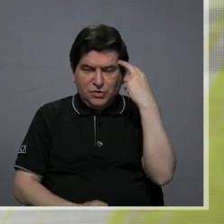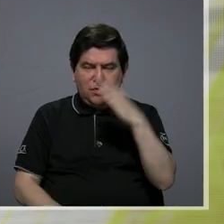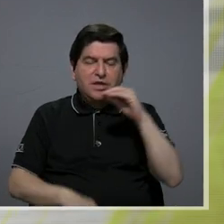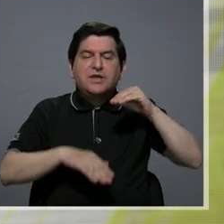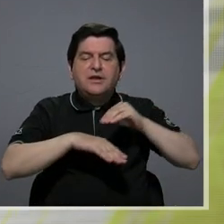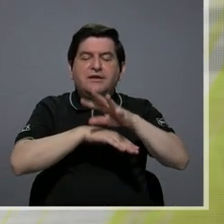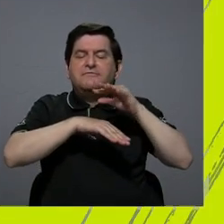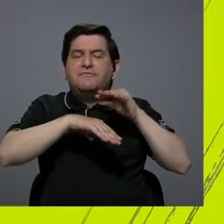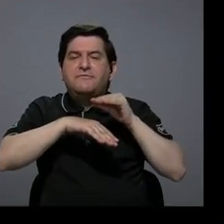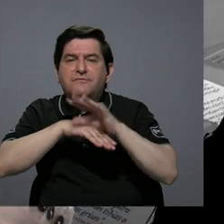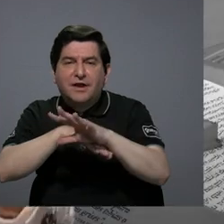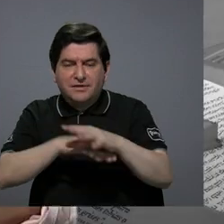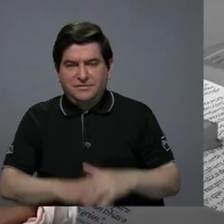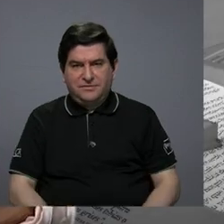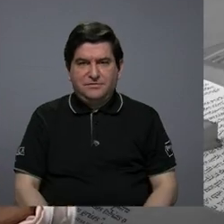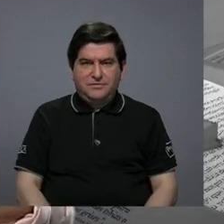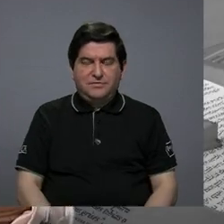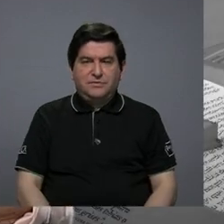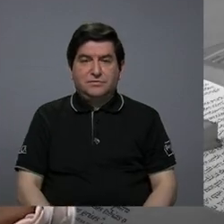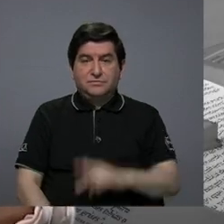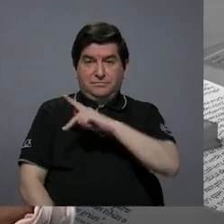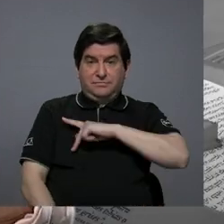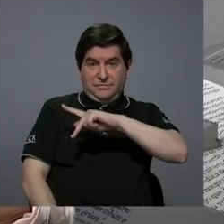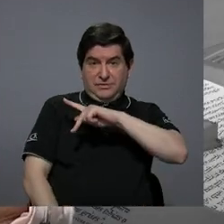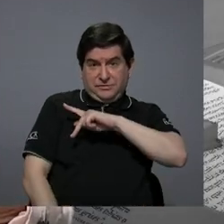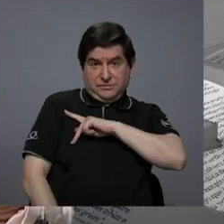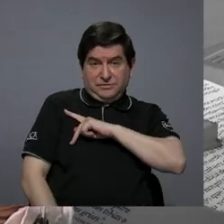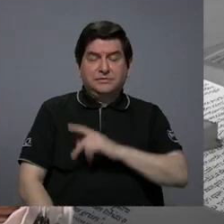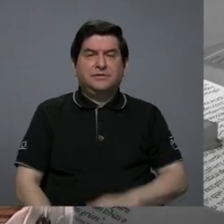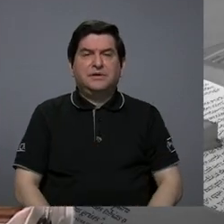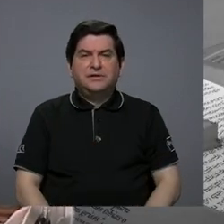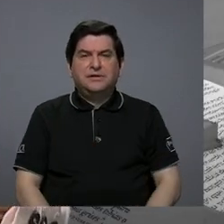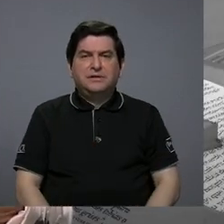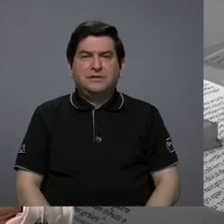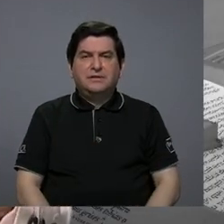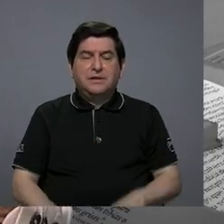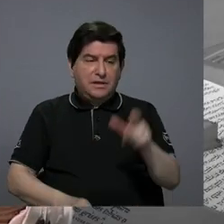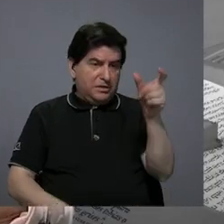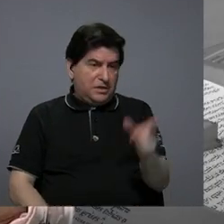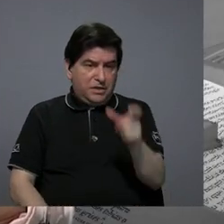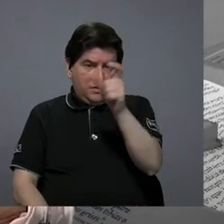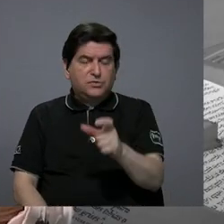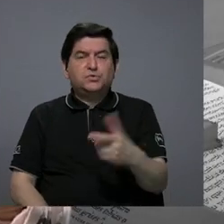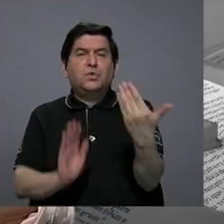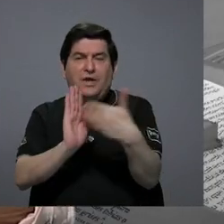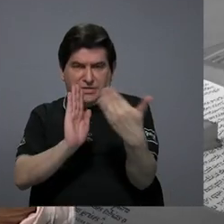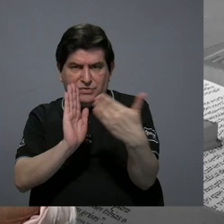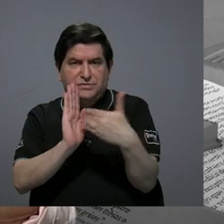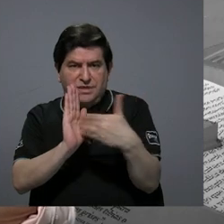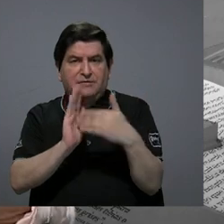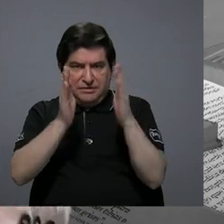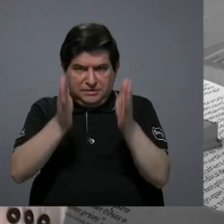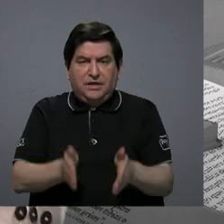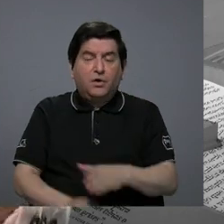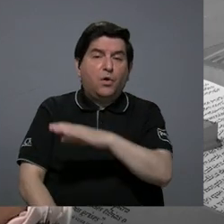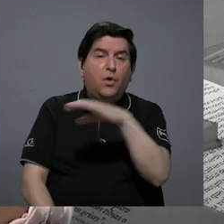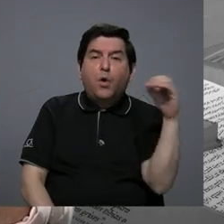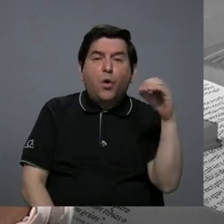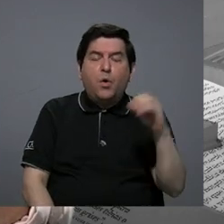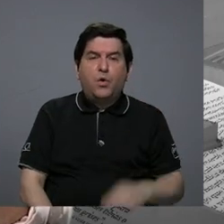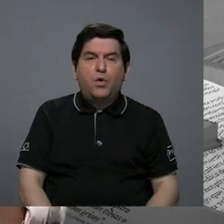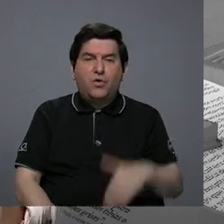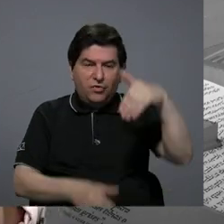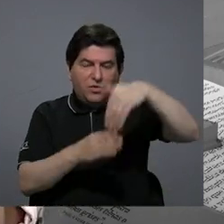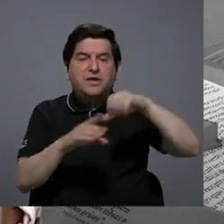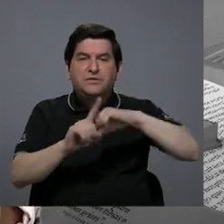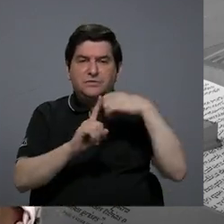y las consecuencias tanto subjetivas en los sujetos que las padecen, valga la redundancia, como en